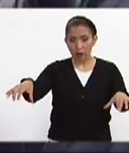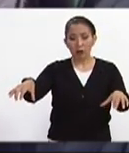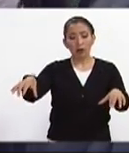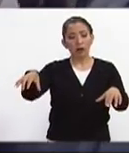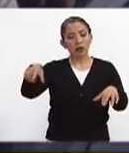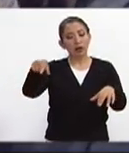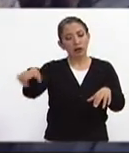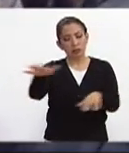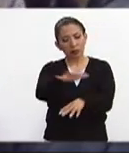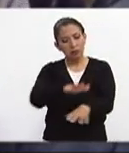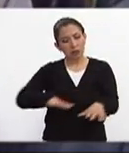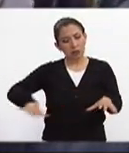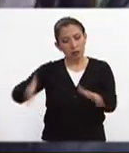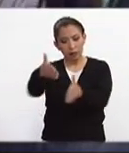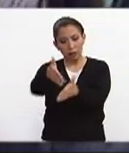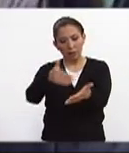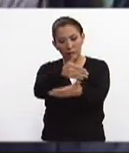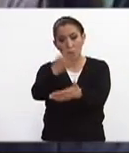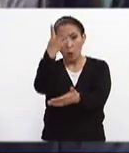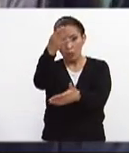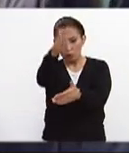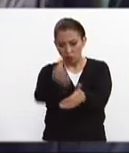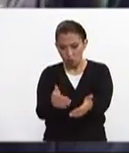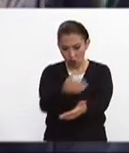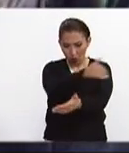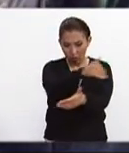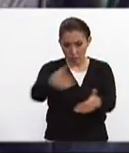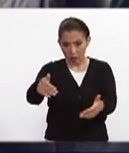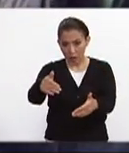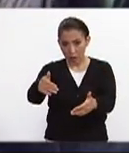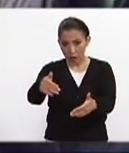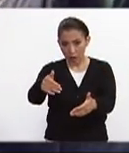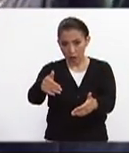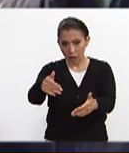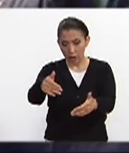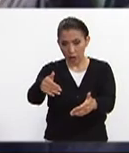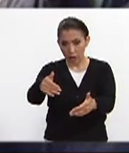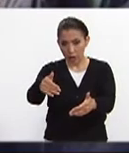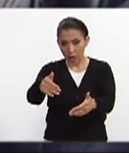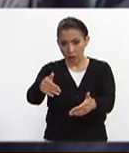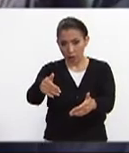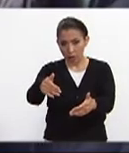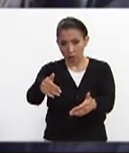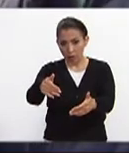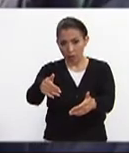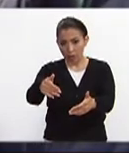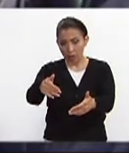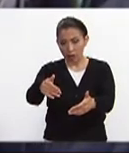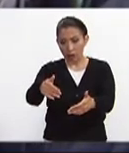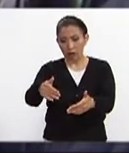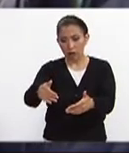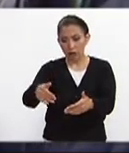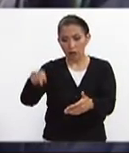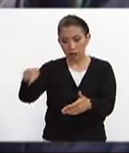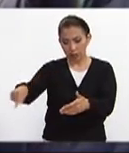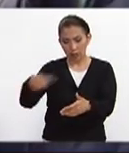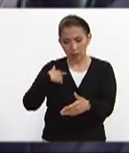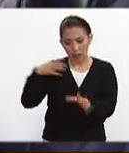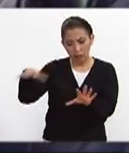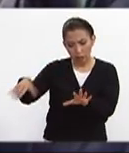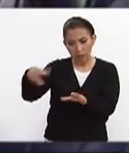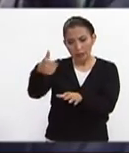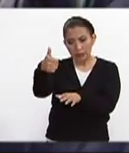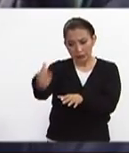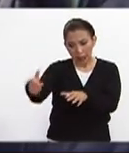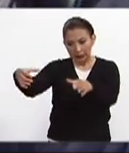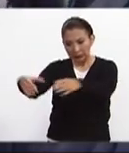el escenario está dividido ya en cuatro sectores no tres y bueno están ubicados un grupo